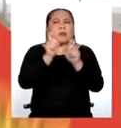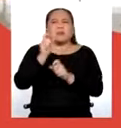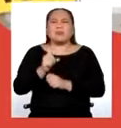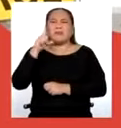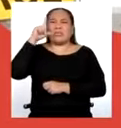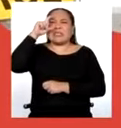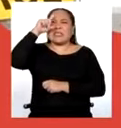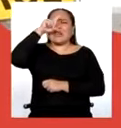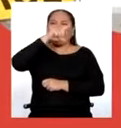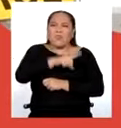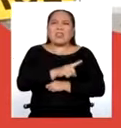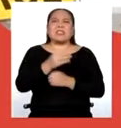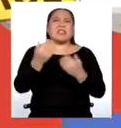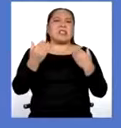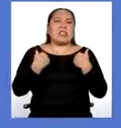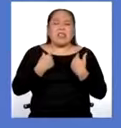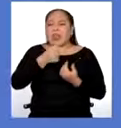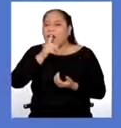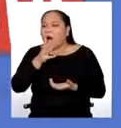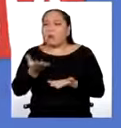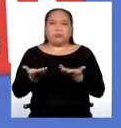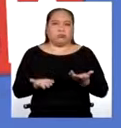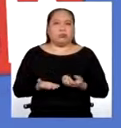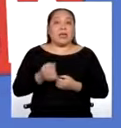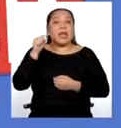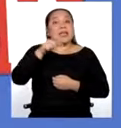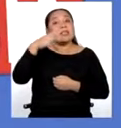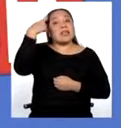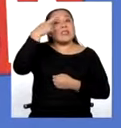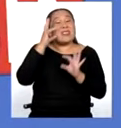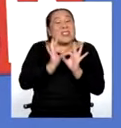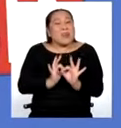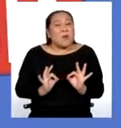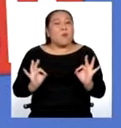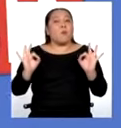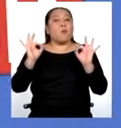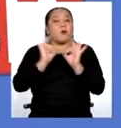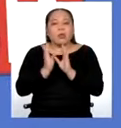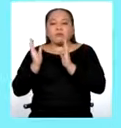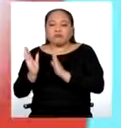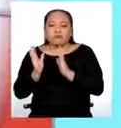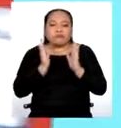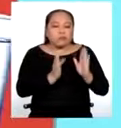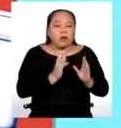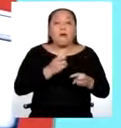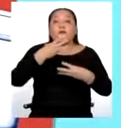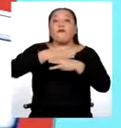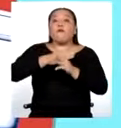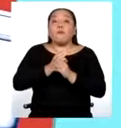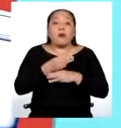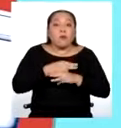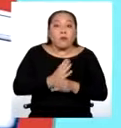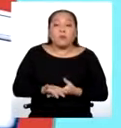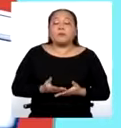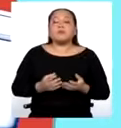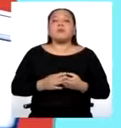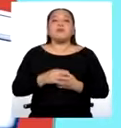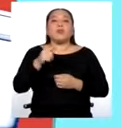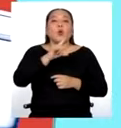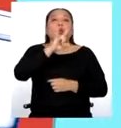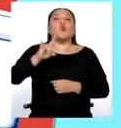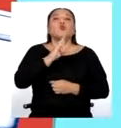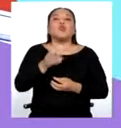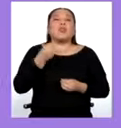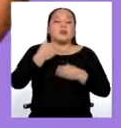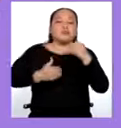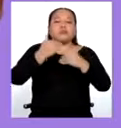dificultades para abastecerse de ella. Por eso, es de vital importancia desarrollar medidas que permitan un uso sostenible del